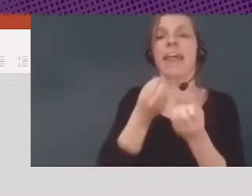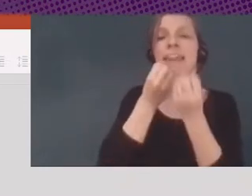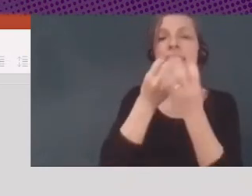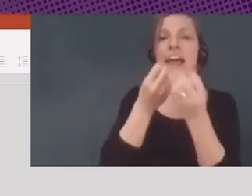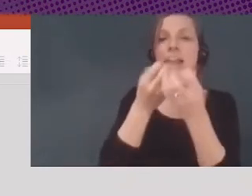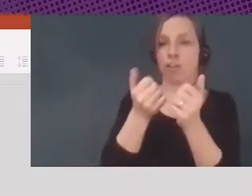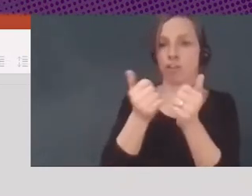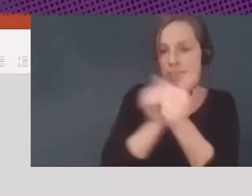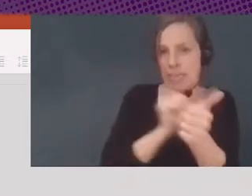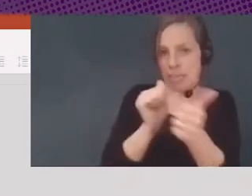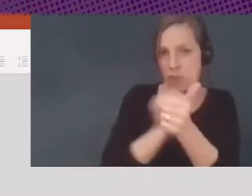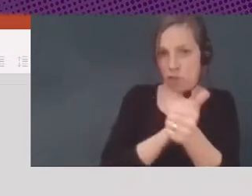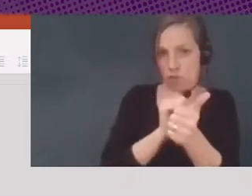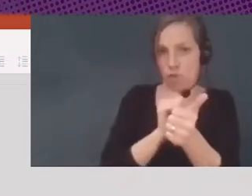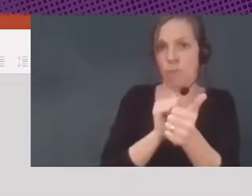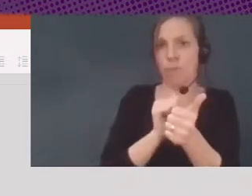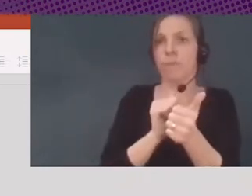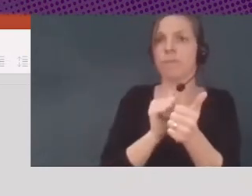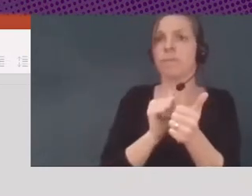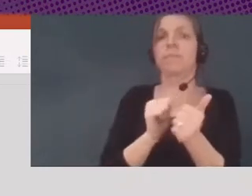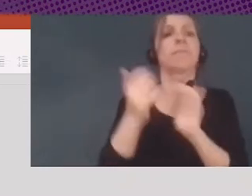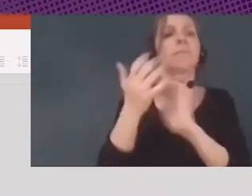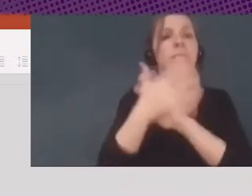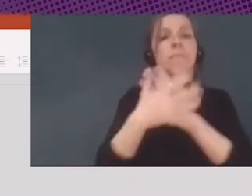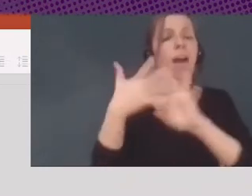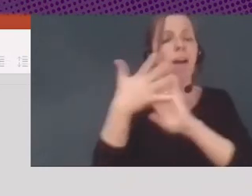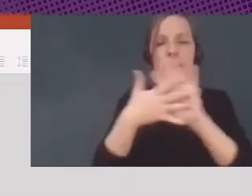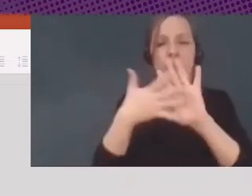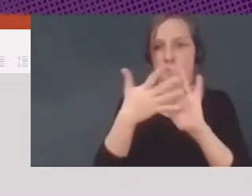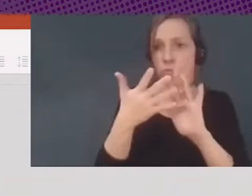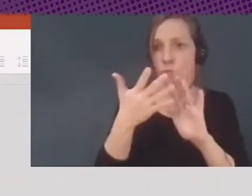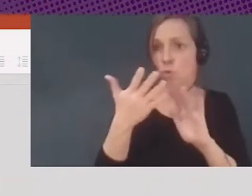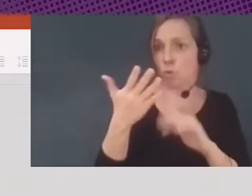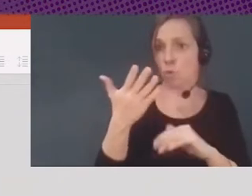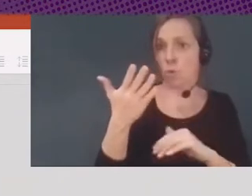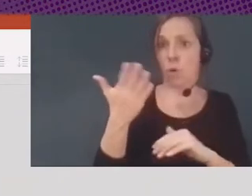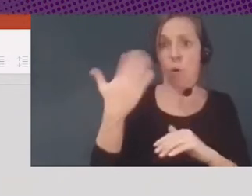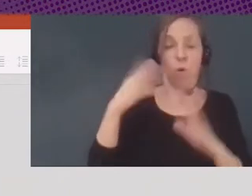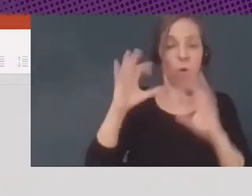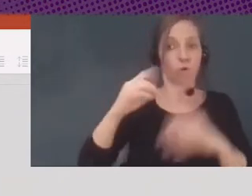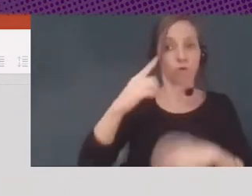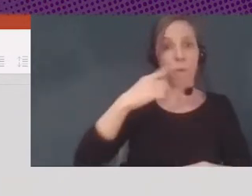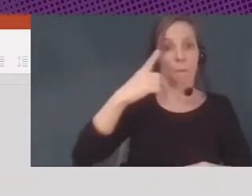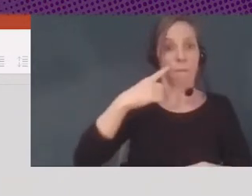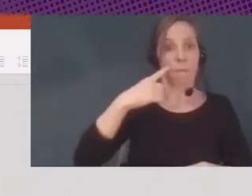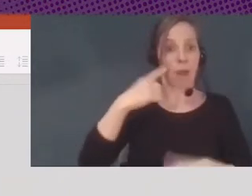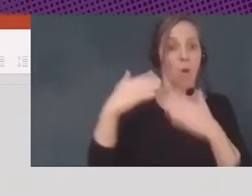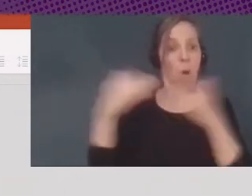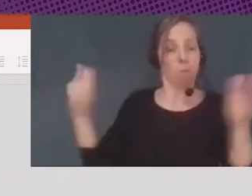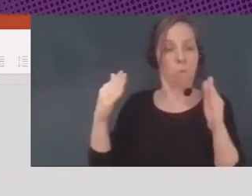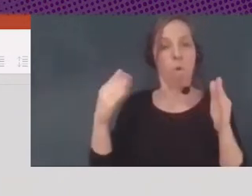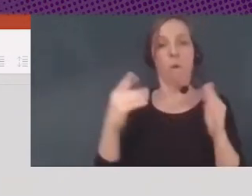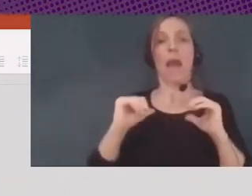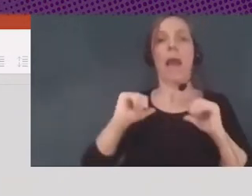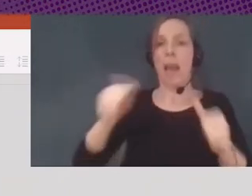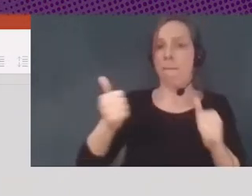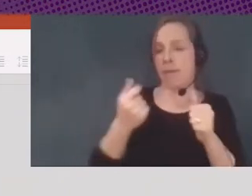Estamos hablando de que en el inicio mismo de la operación de la banca había